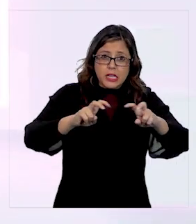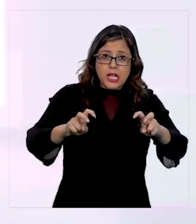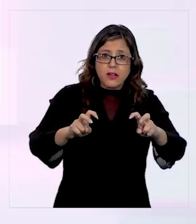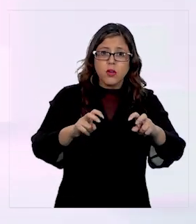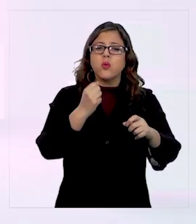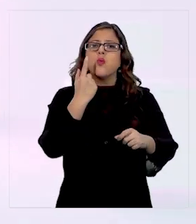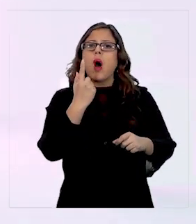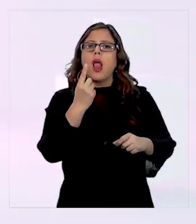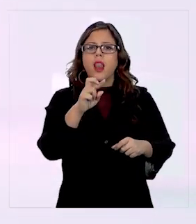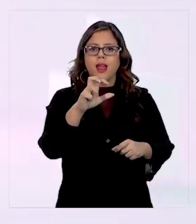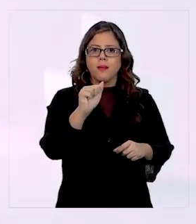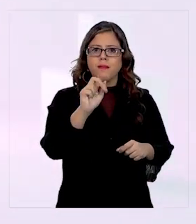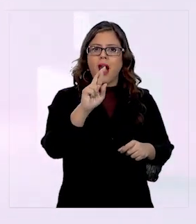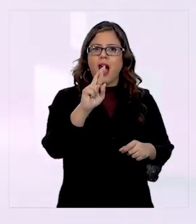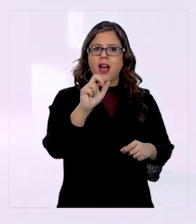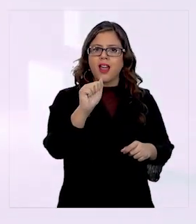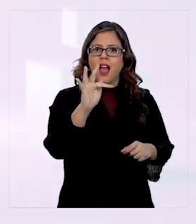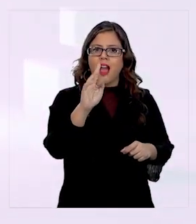es la paráfrasis?